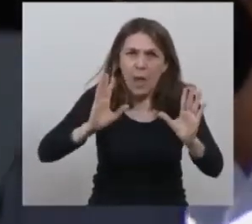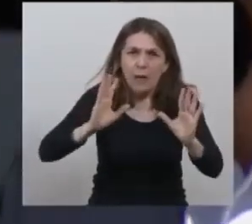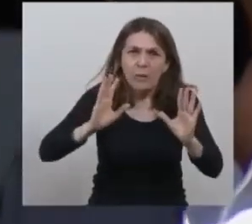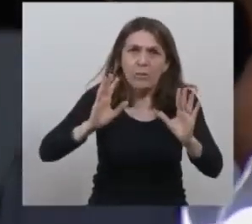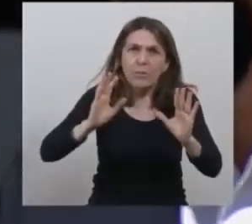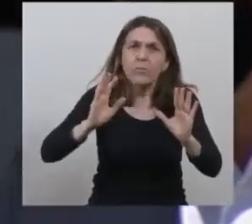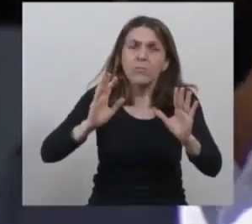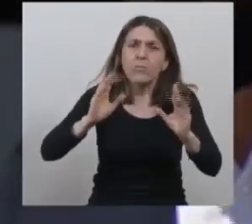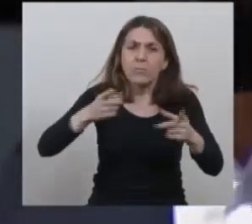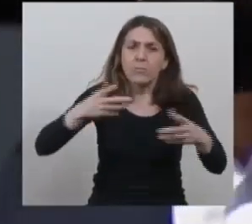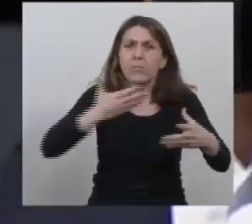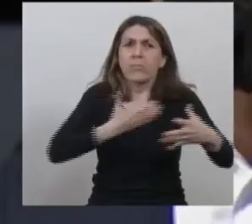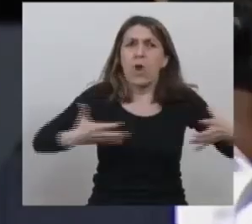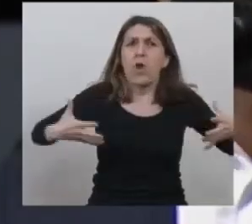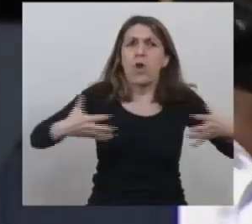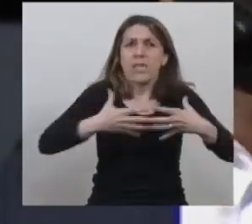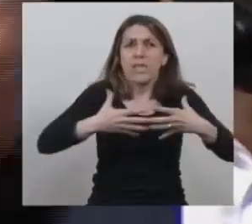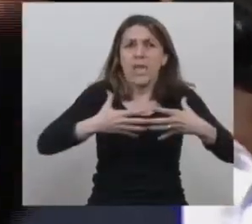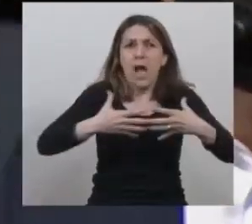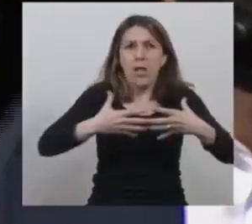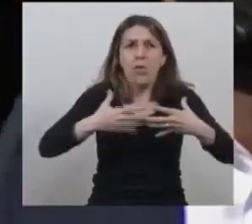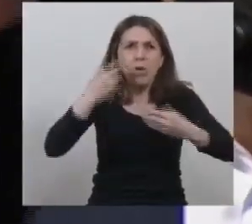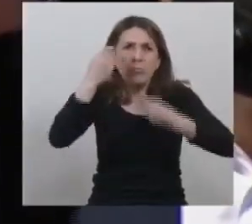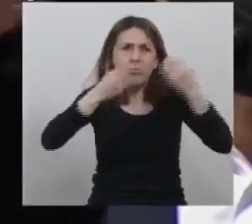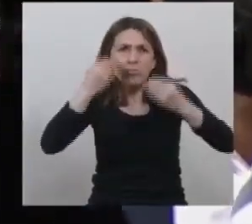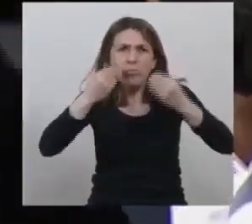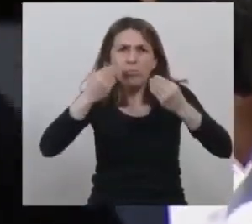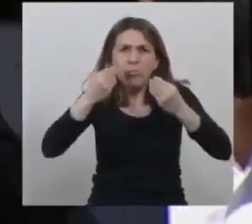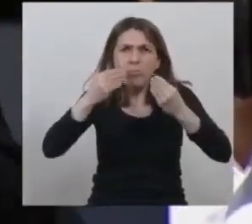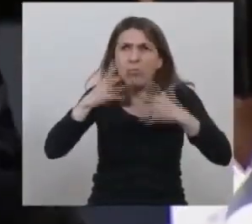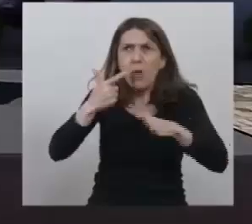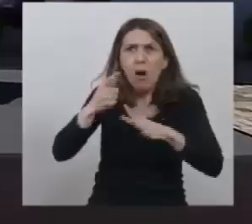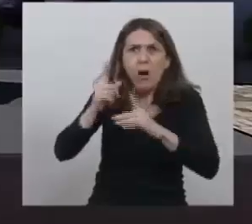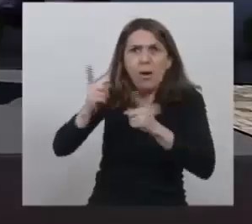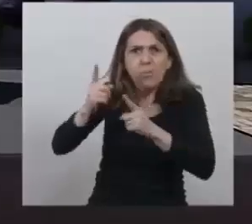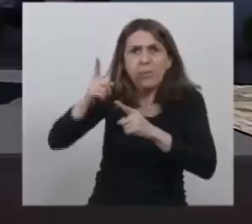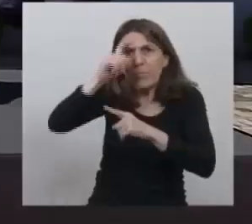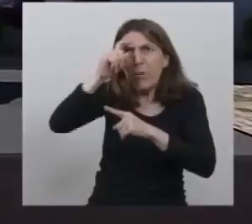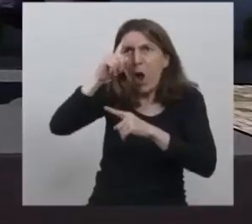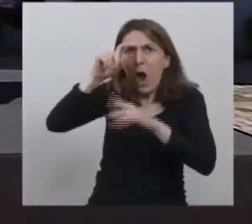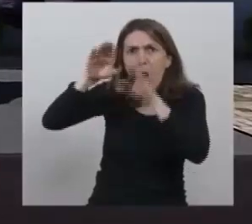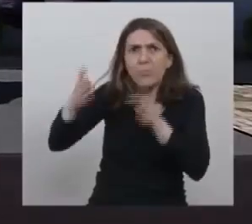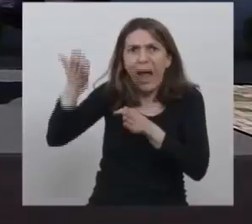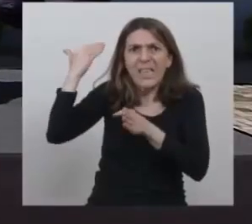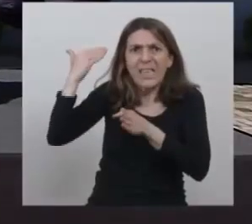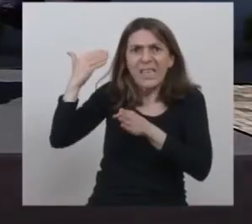que se preocupe porque no se pierdan las fuentes de trabajo que aquí existían,